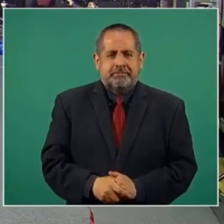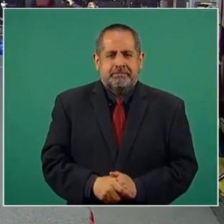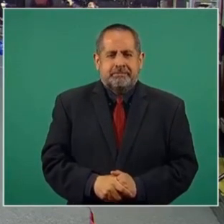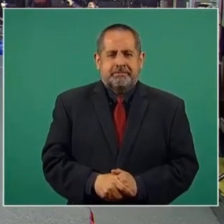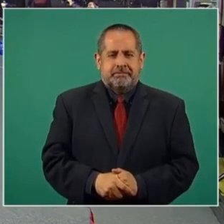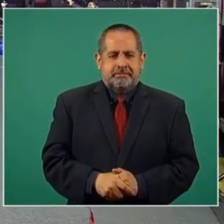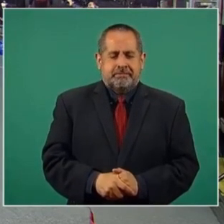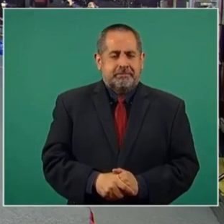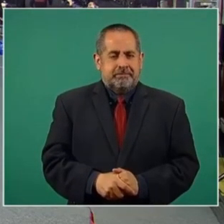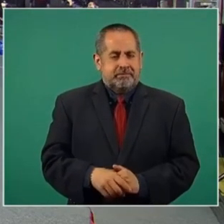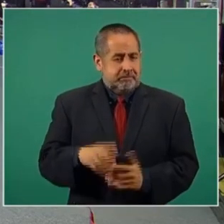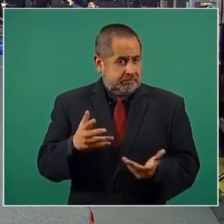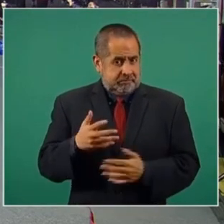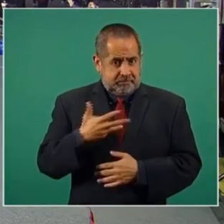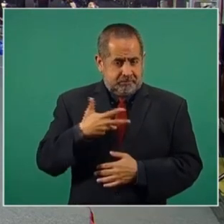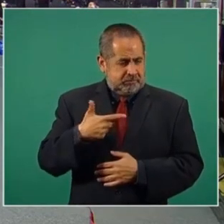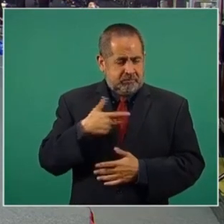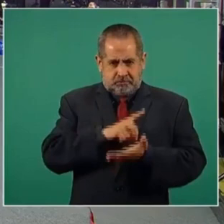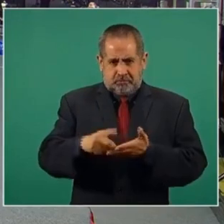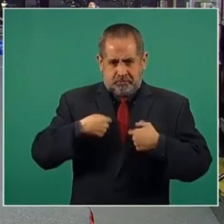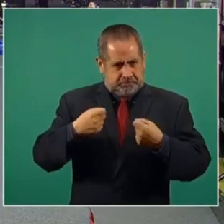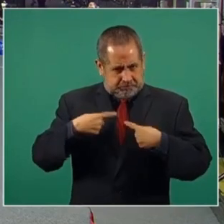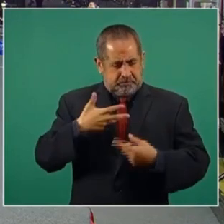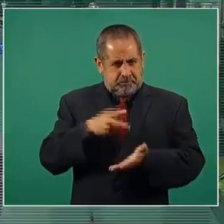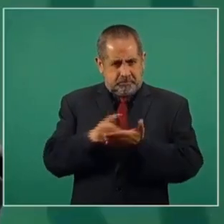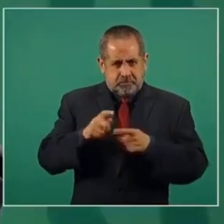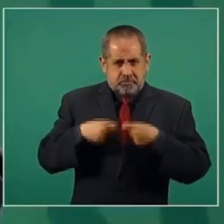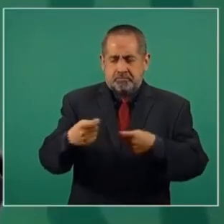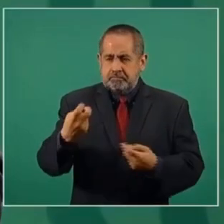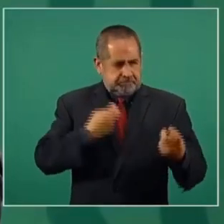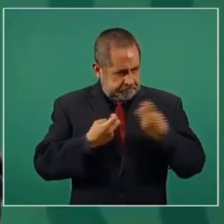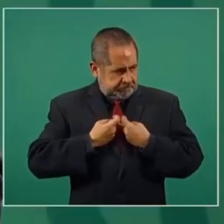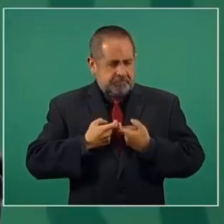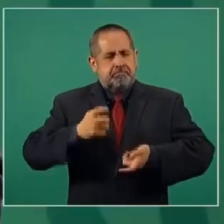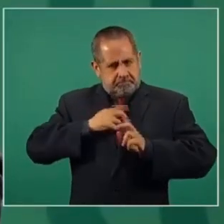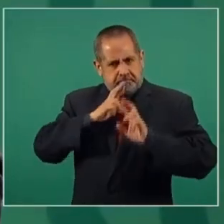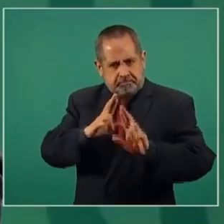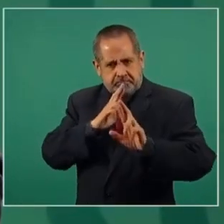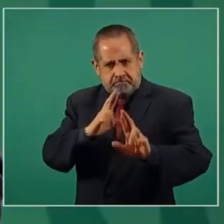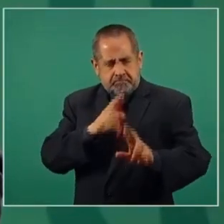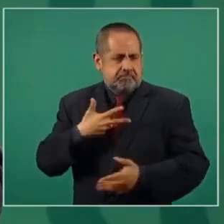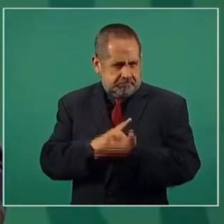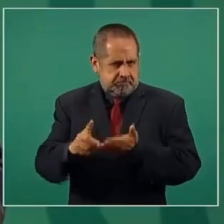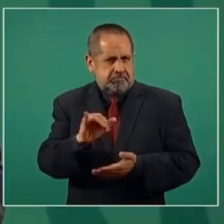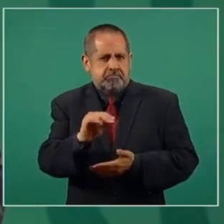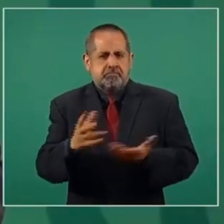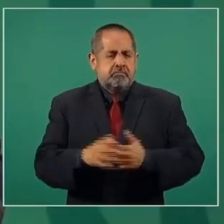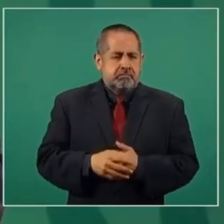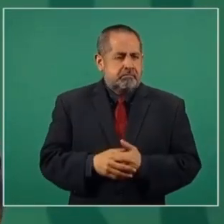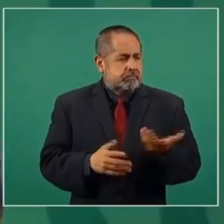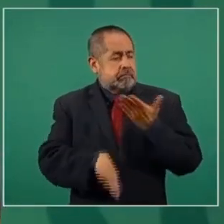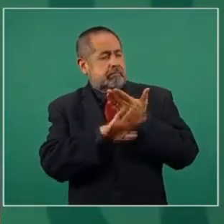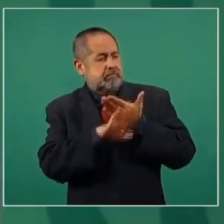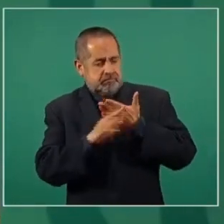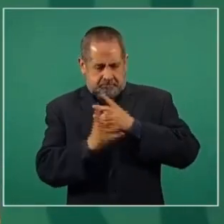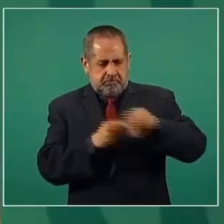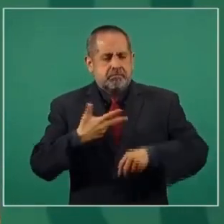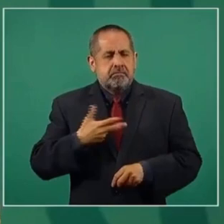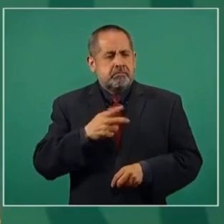¿No es el derecho que tengo yo también a la réplica? Hablando de linchamiento,